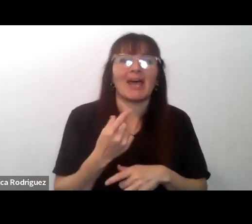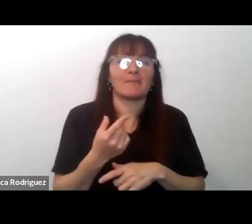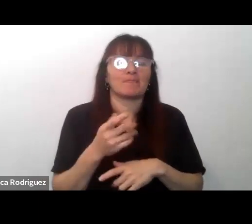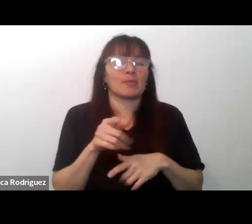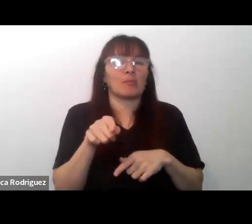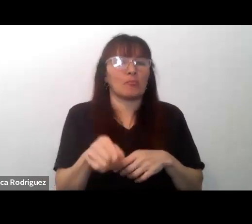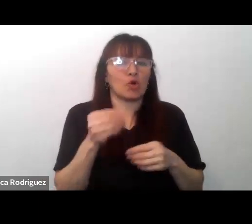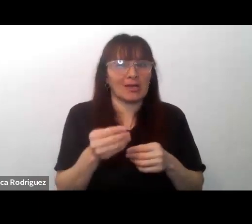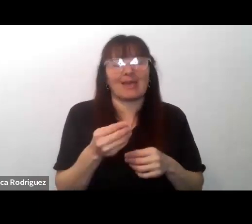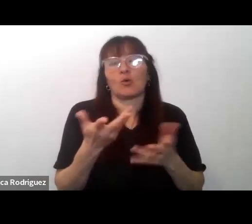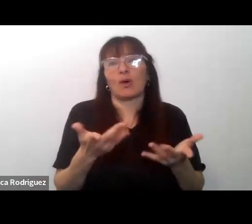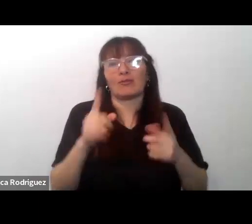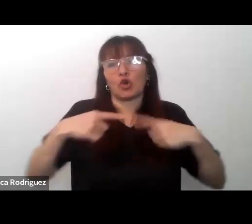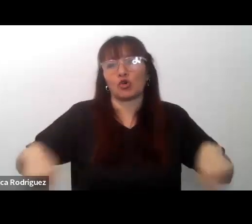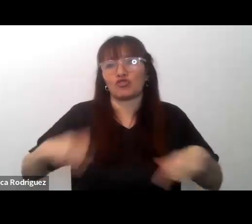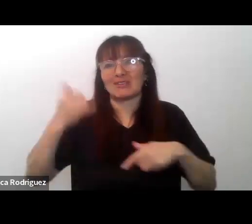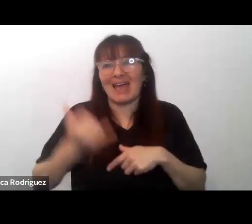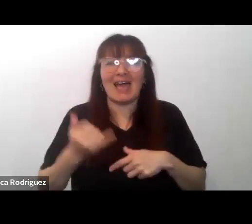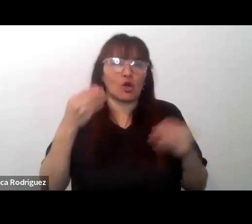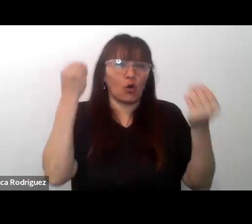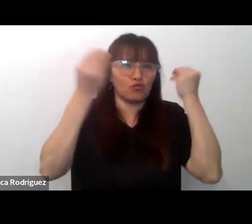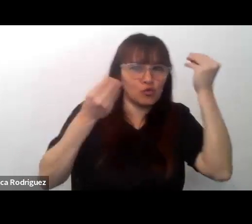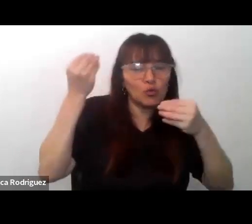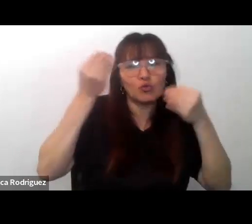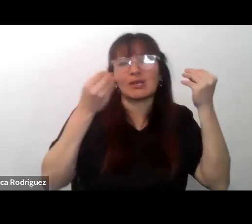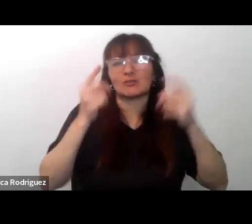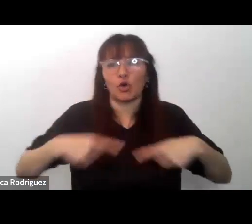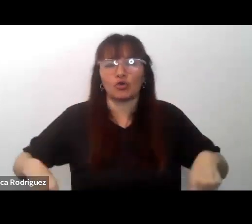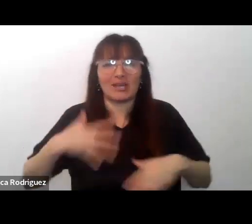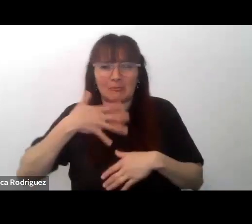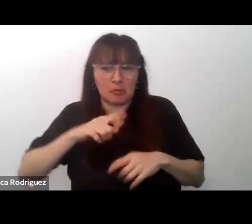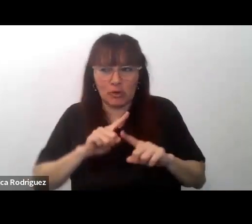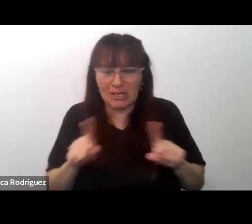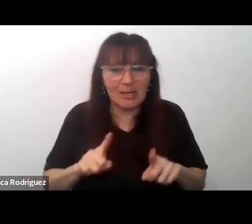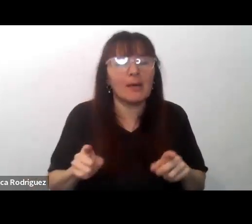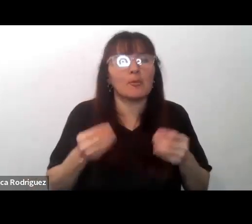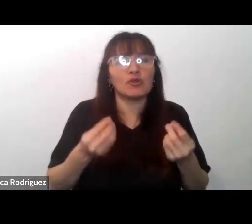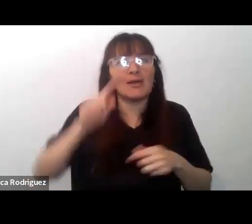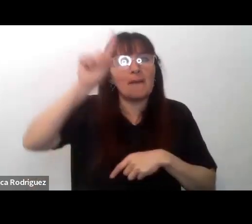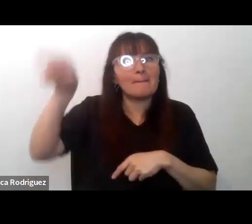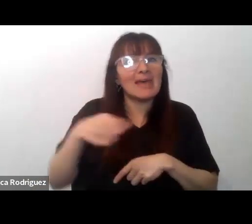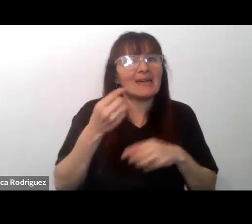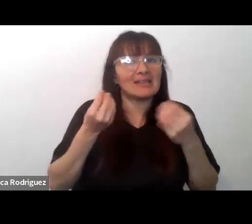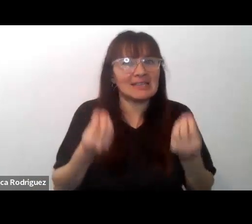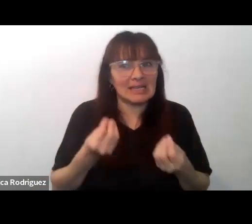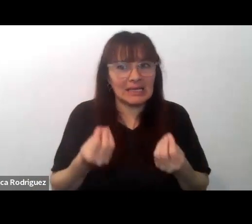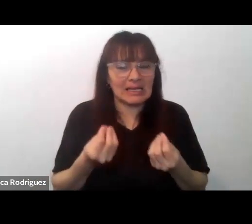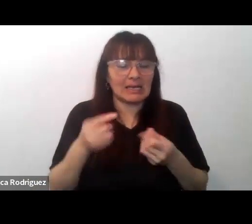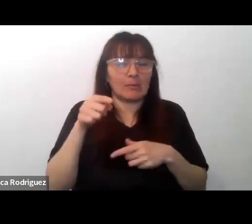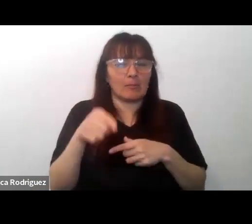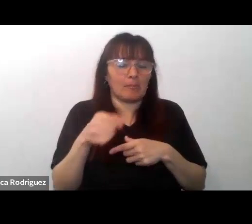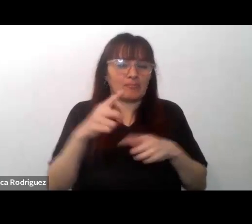tensiones las incomprensiones las confusiones surgen en cualquier lugar donde haya un